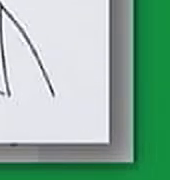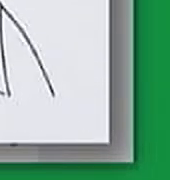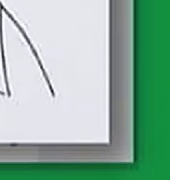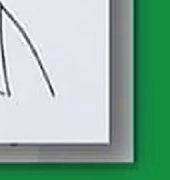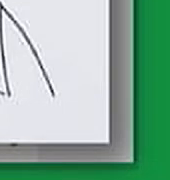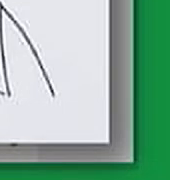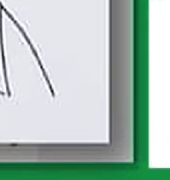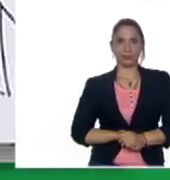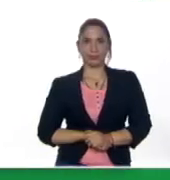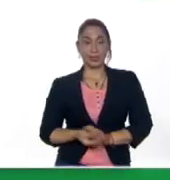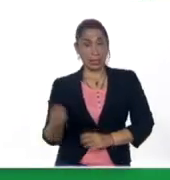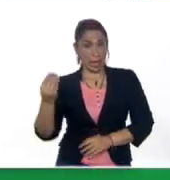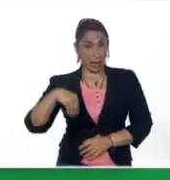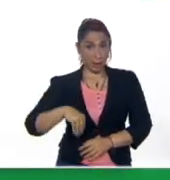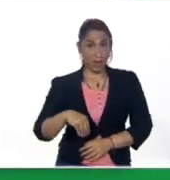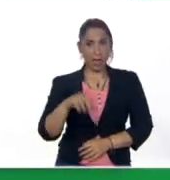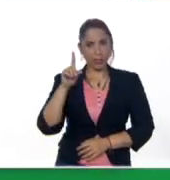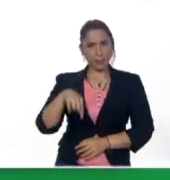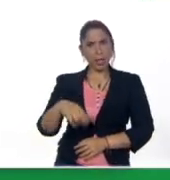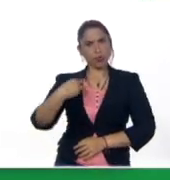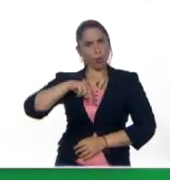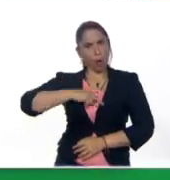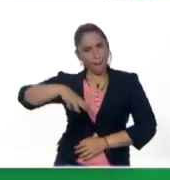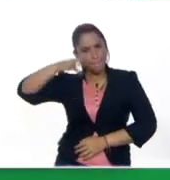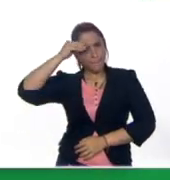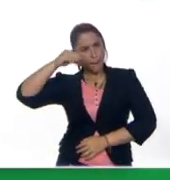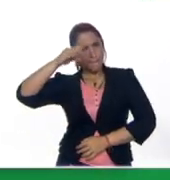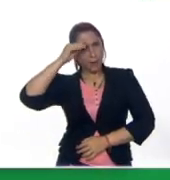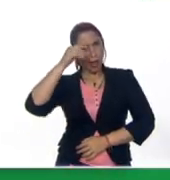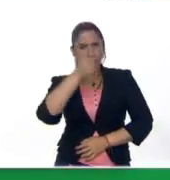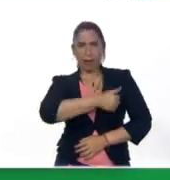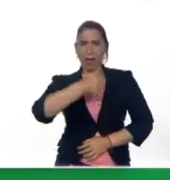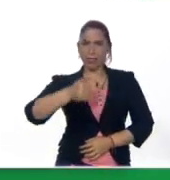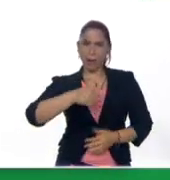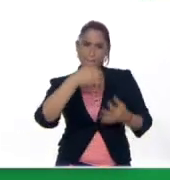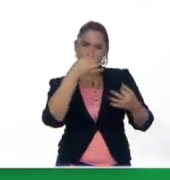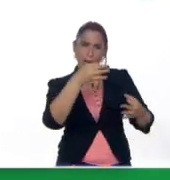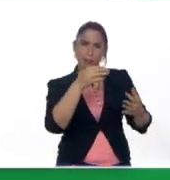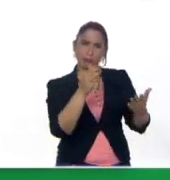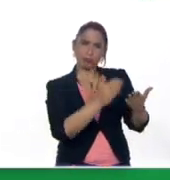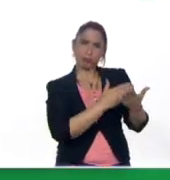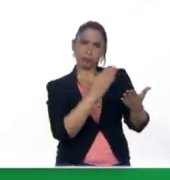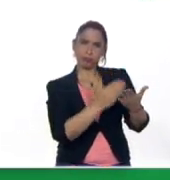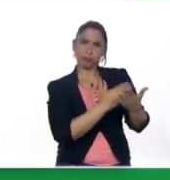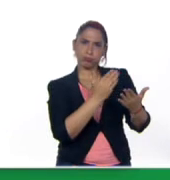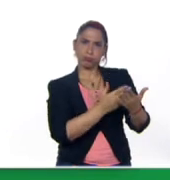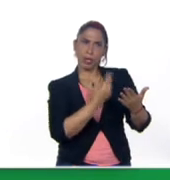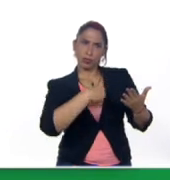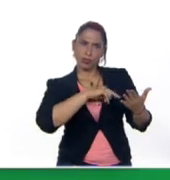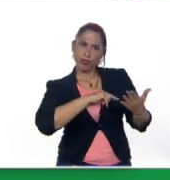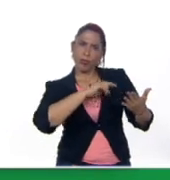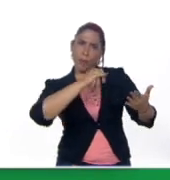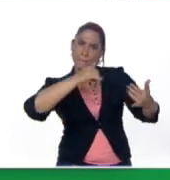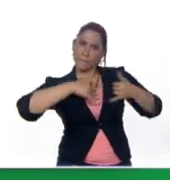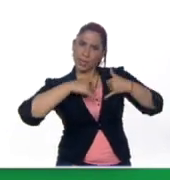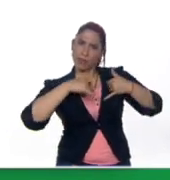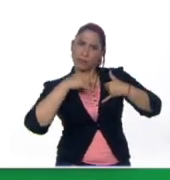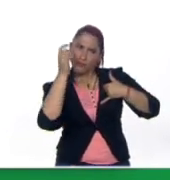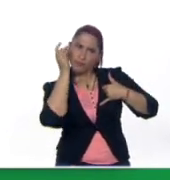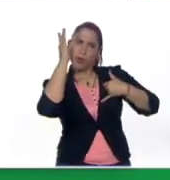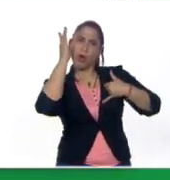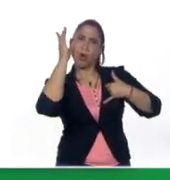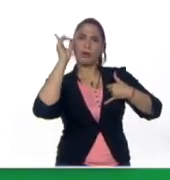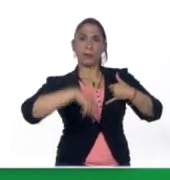Además de entretenernos, aprendemos con cada página y cultivamos una nueva versión de nosotros mismos, pues vamos